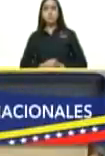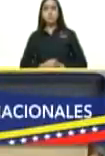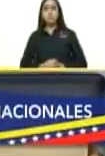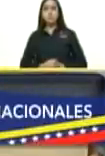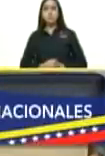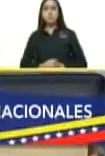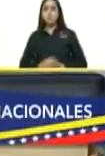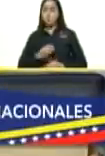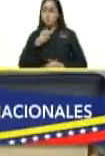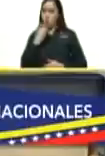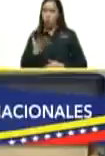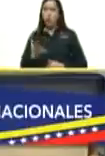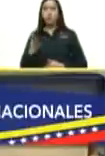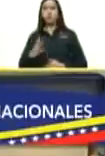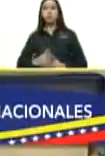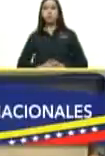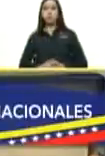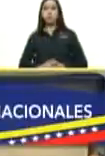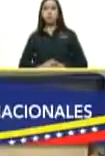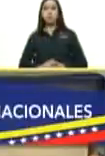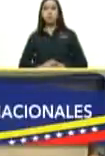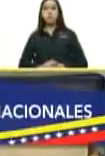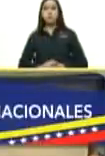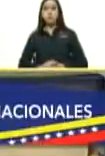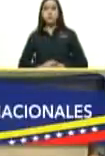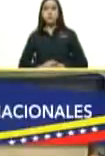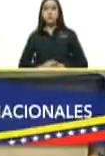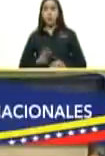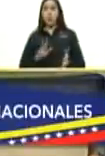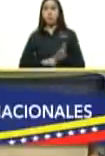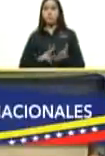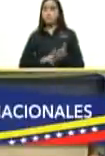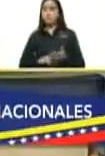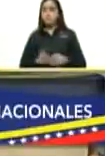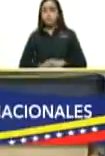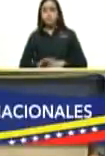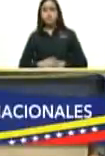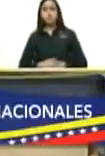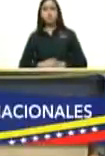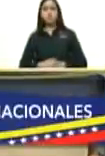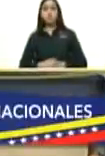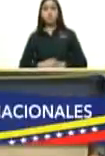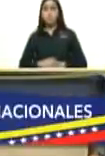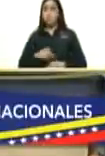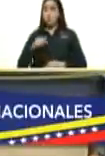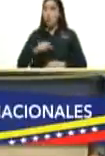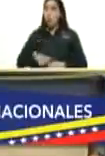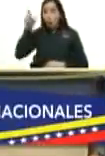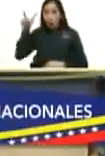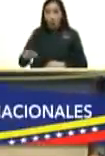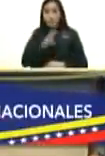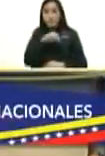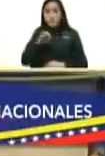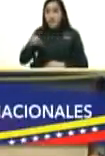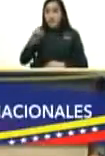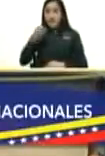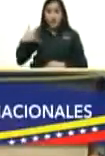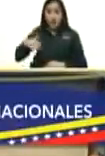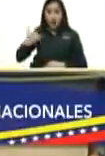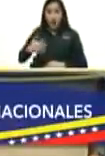Punto a favor ¿verdad? Hoy Messi metió el primer gol ¿no?